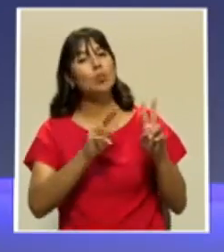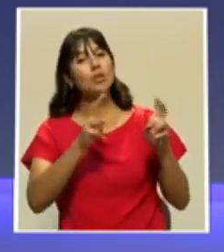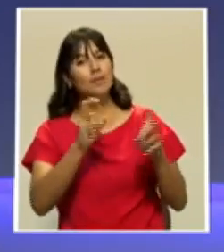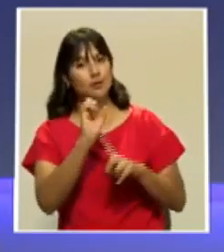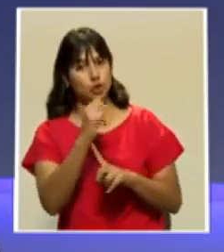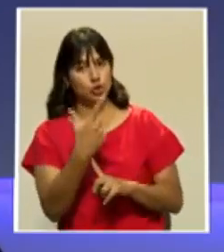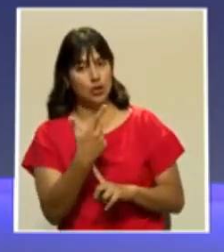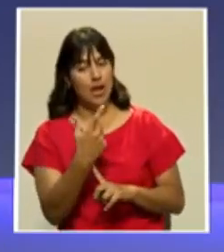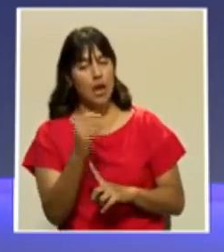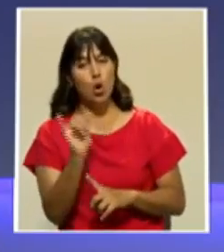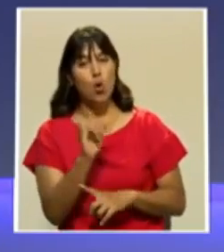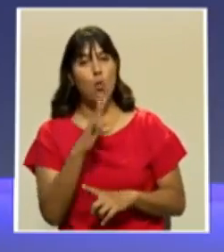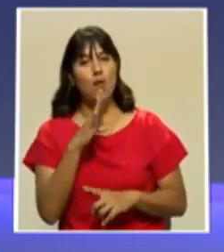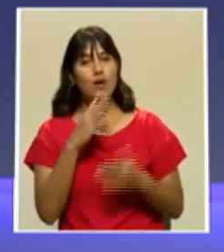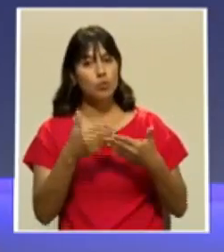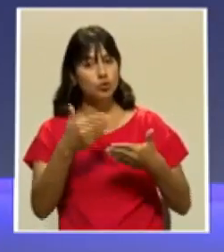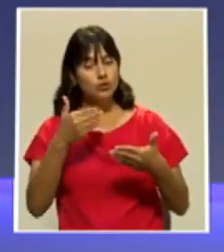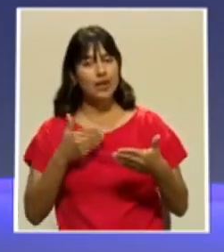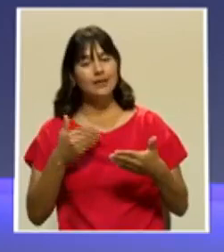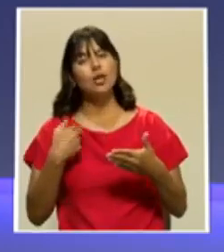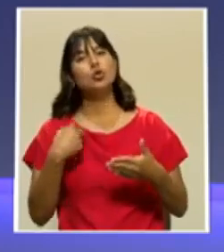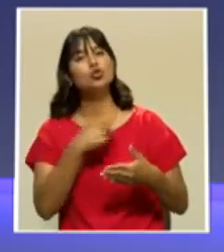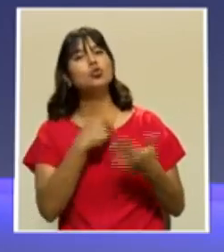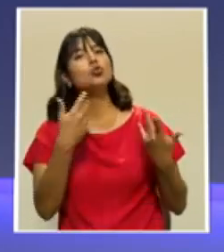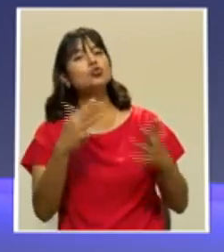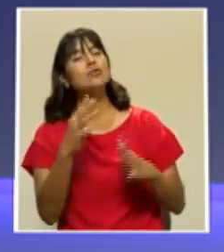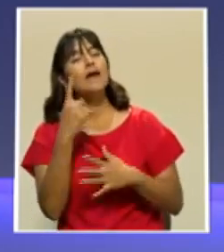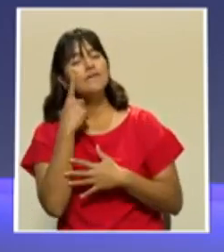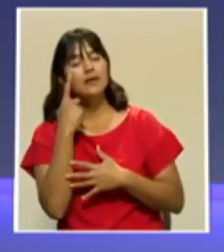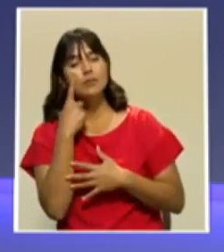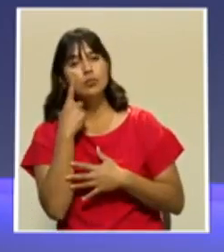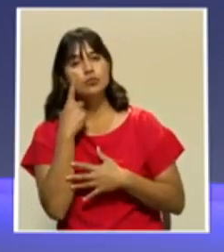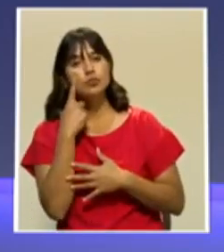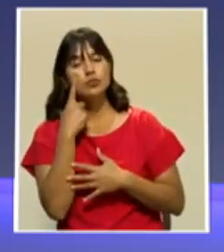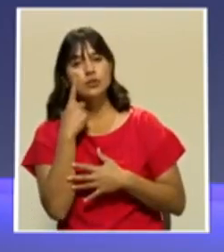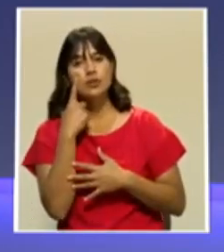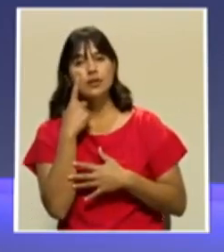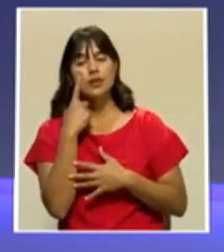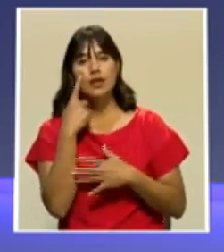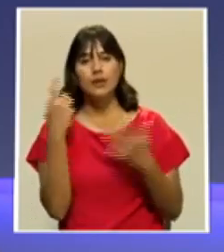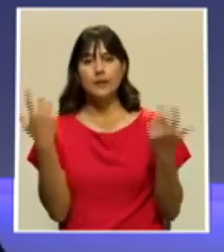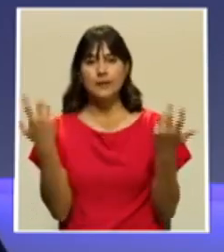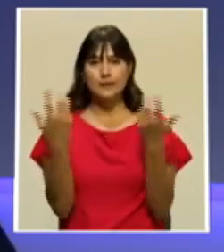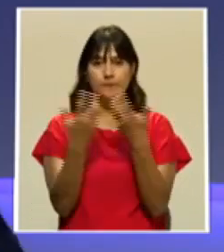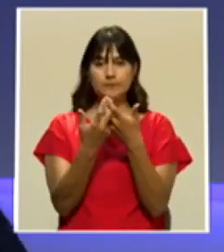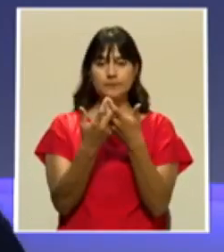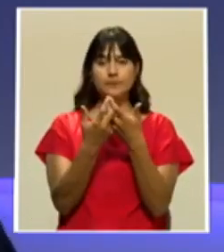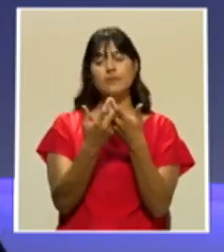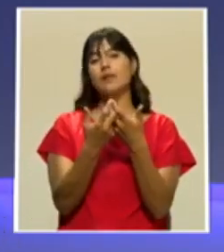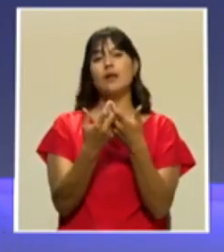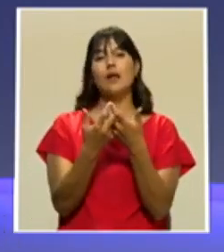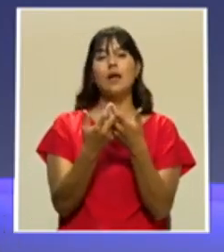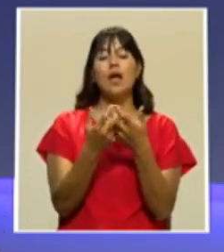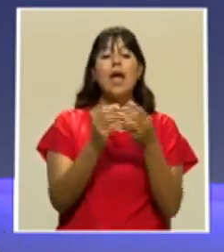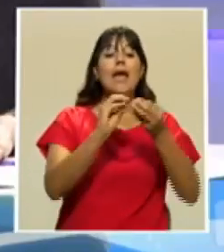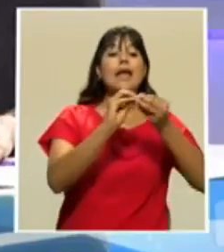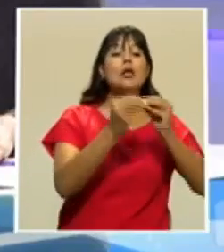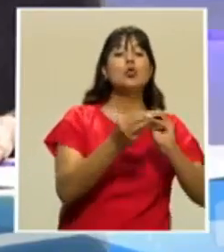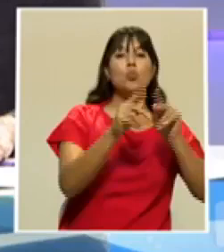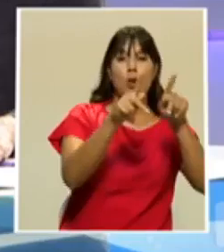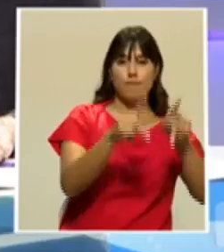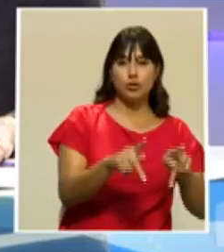hablábamos antes. Ya vimos que hay una simetría porque hay una simetría entre la cantidad de gente